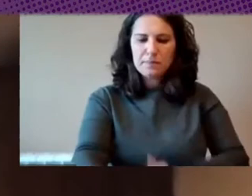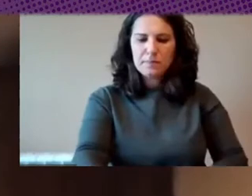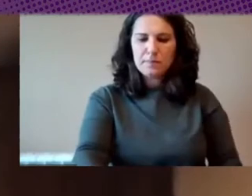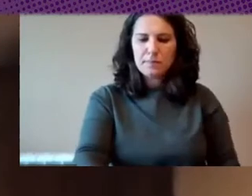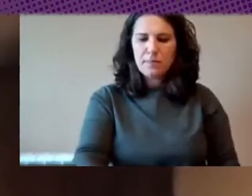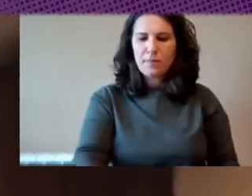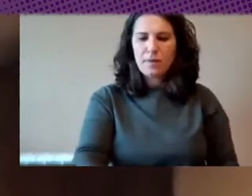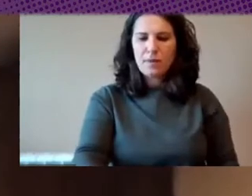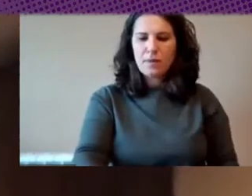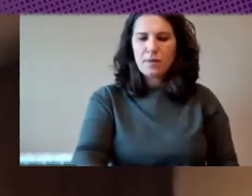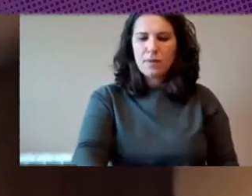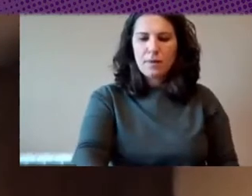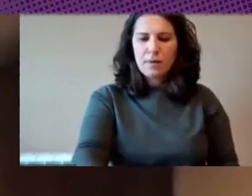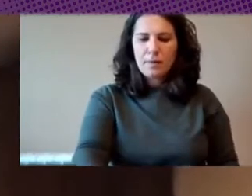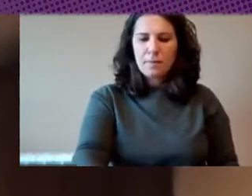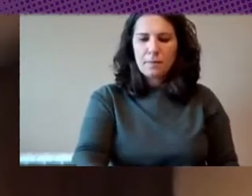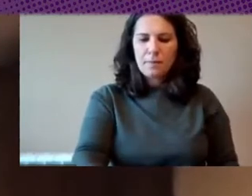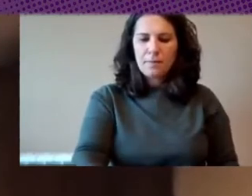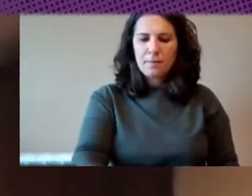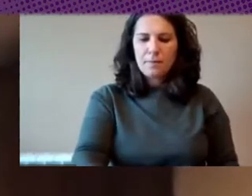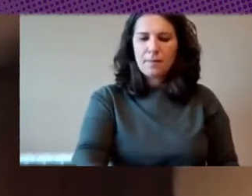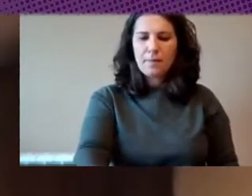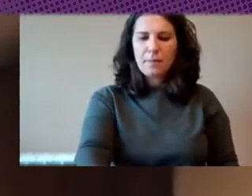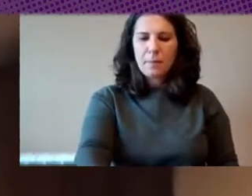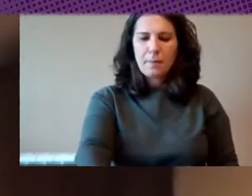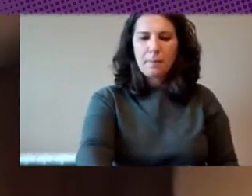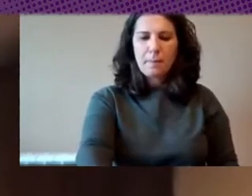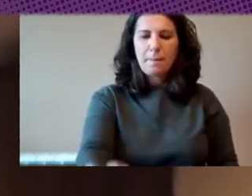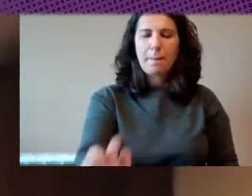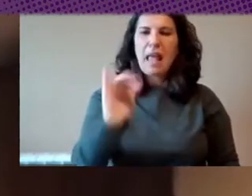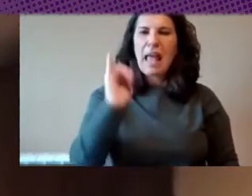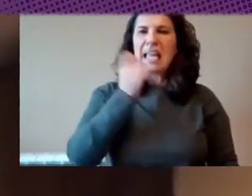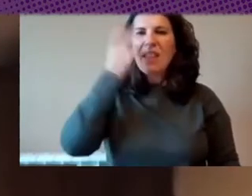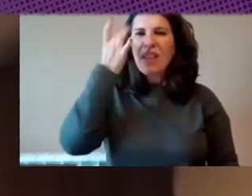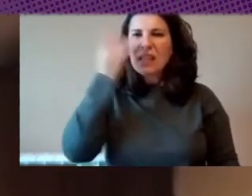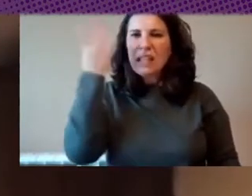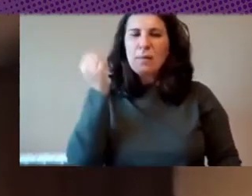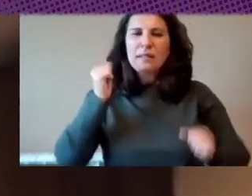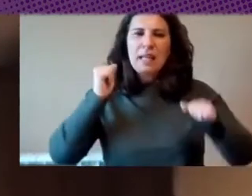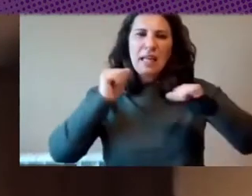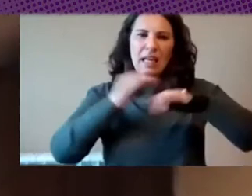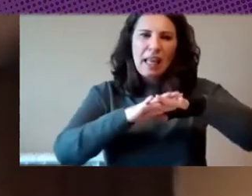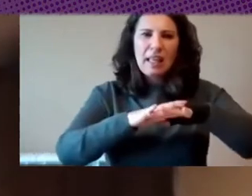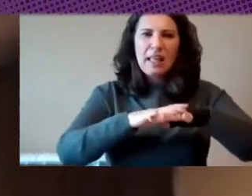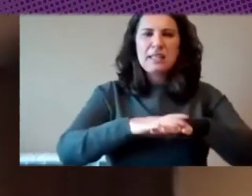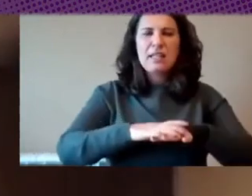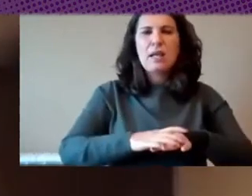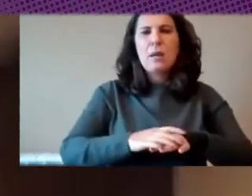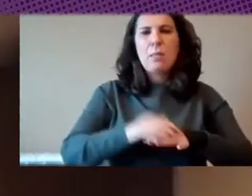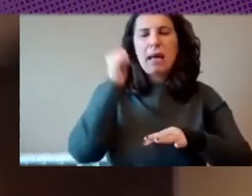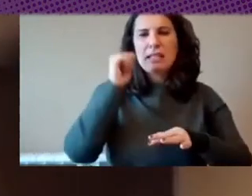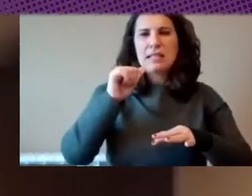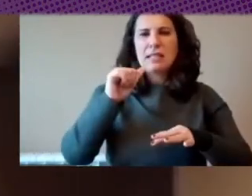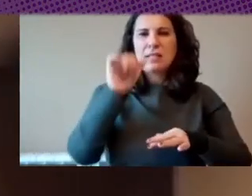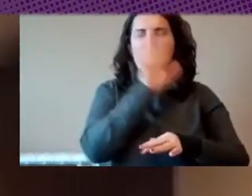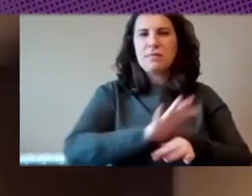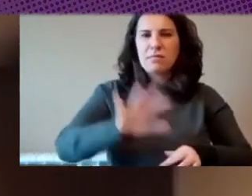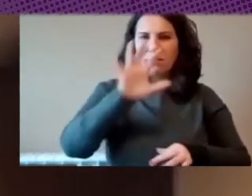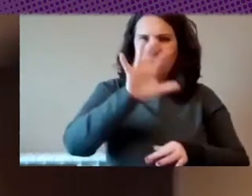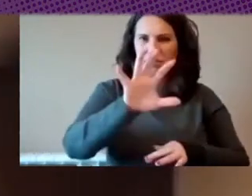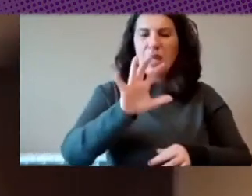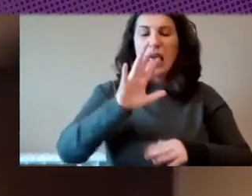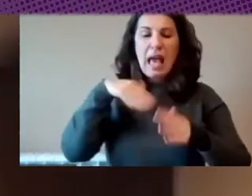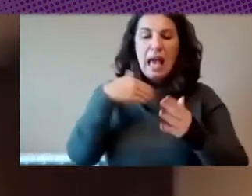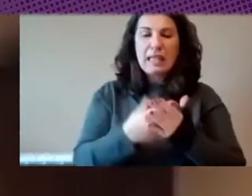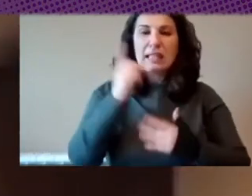de redes de transaccionalidad a nivel internacional incluso algunas en el mundo de